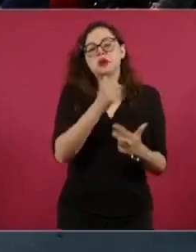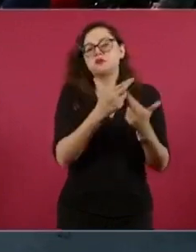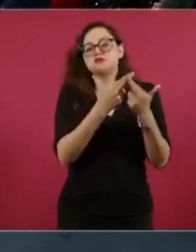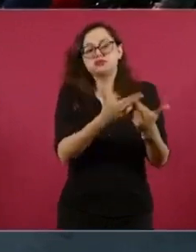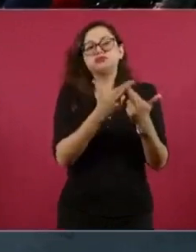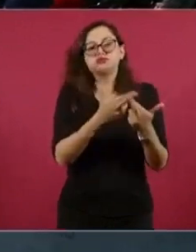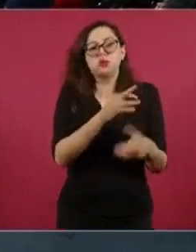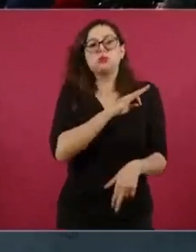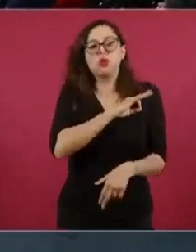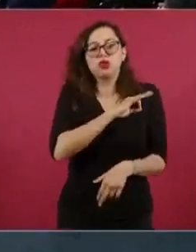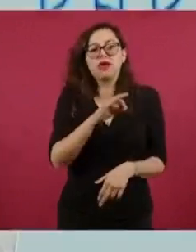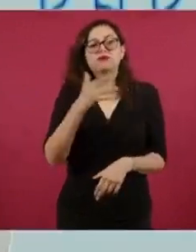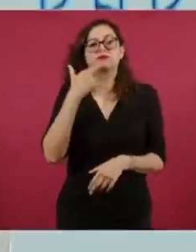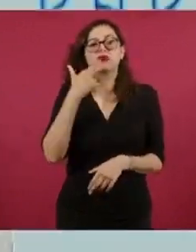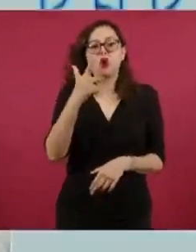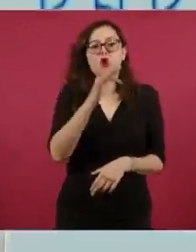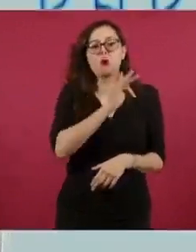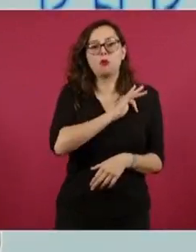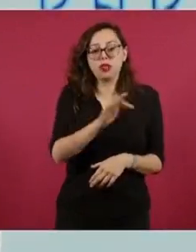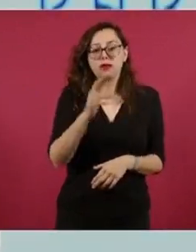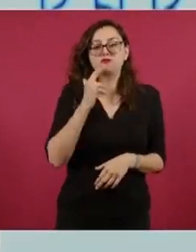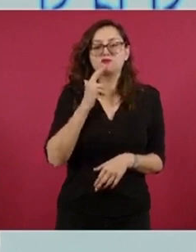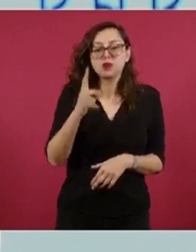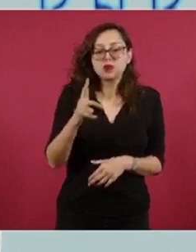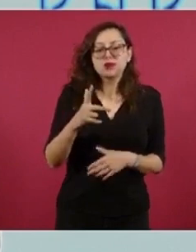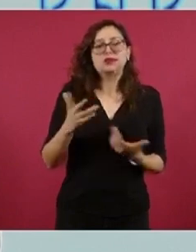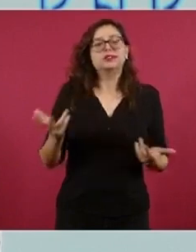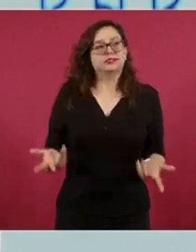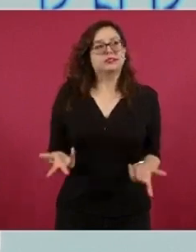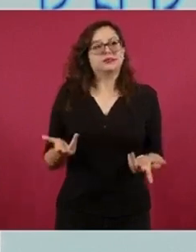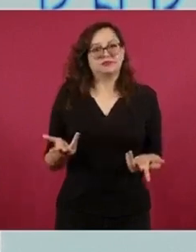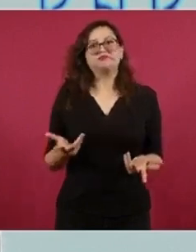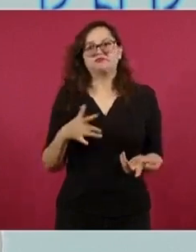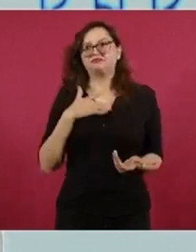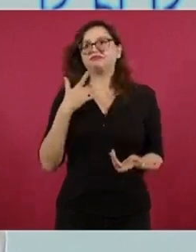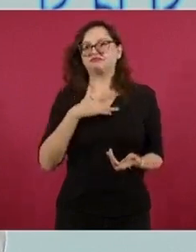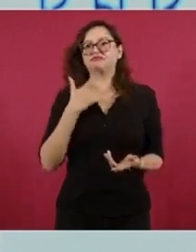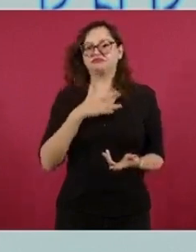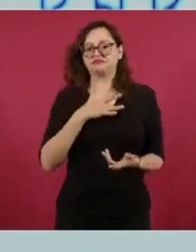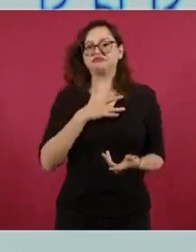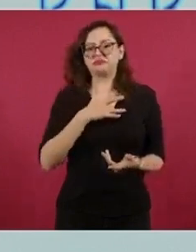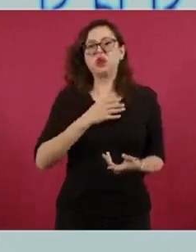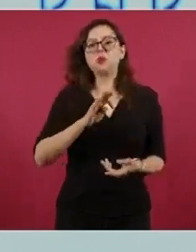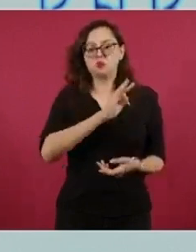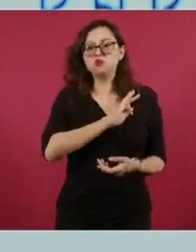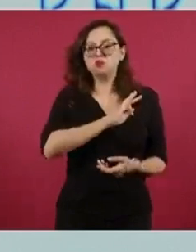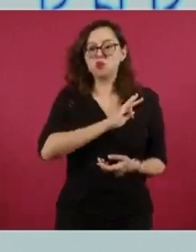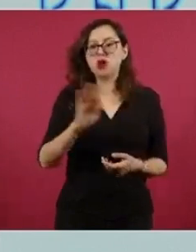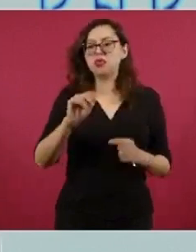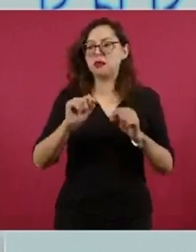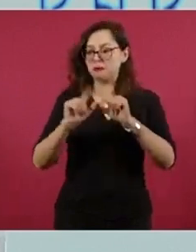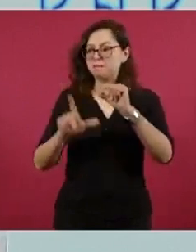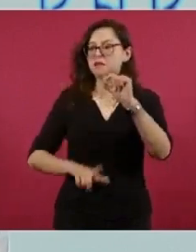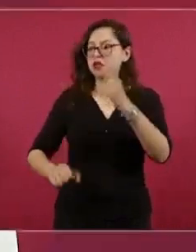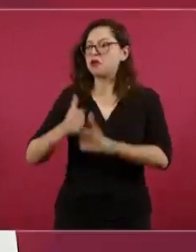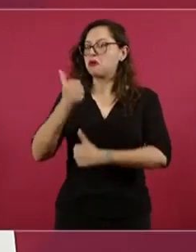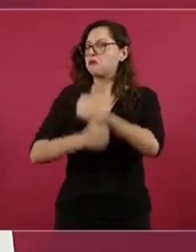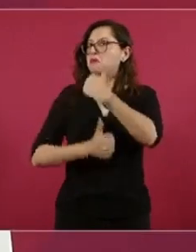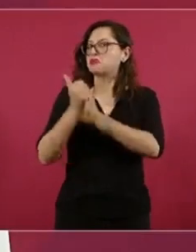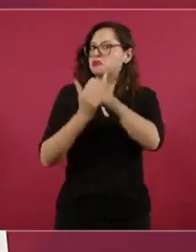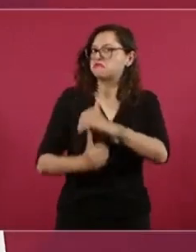cómo podíamos ser mejores. Entonces, logramos despertar esta inquietud y este anhelo de que tenemos todo como México para lograr.